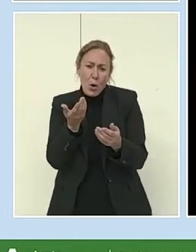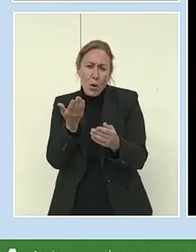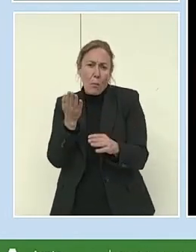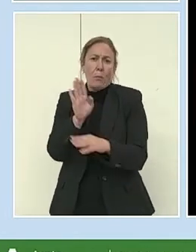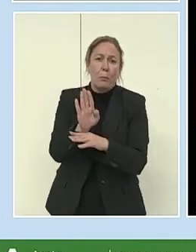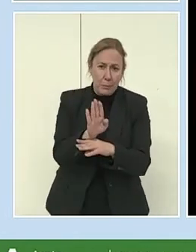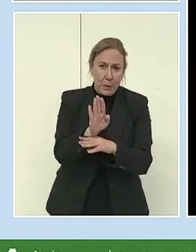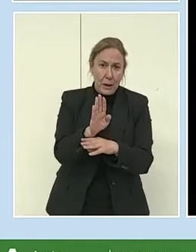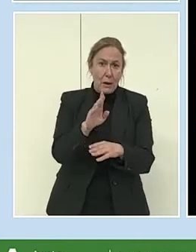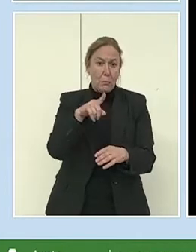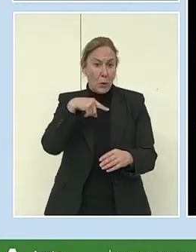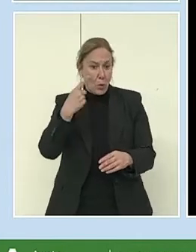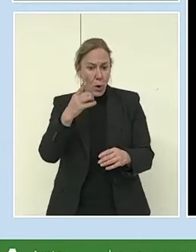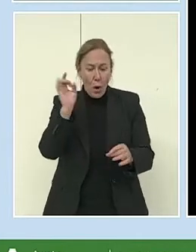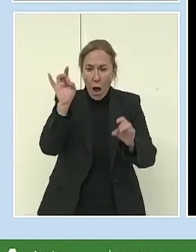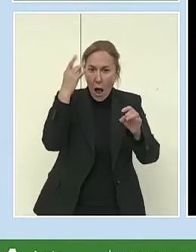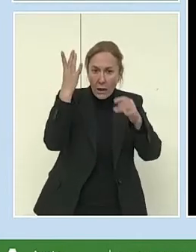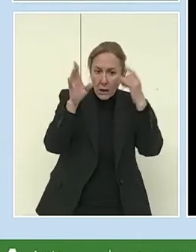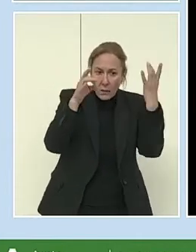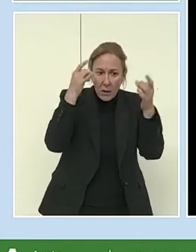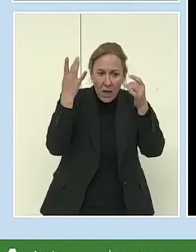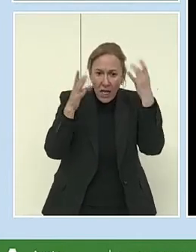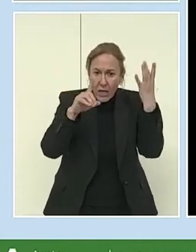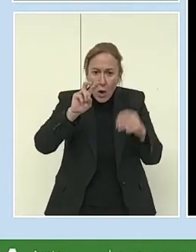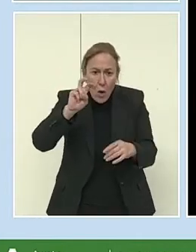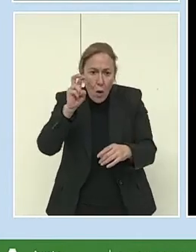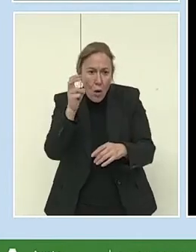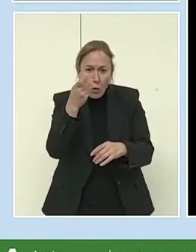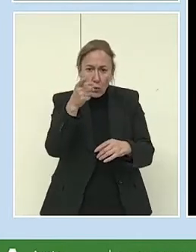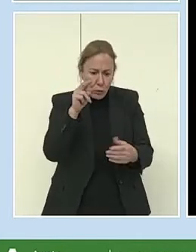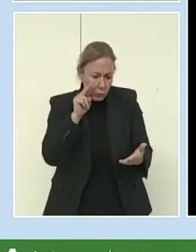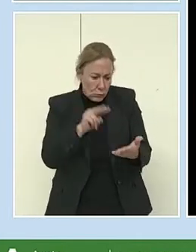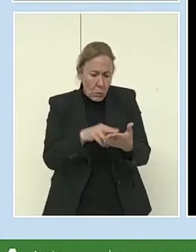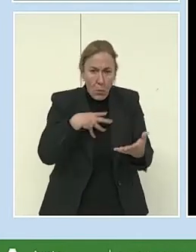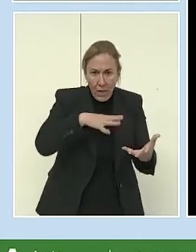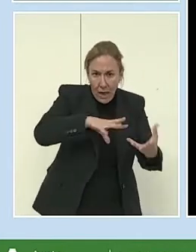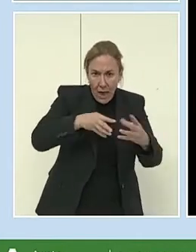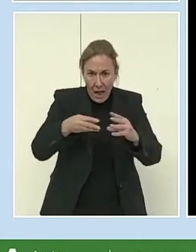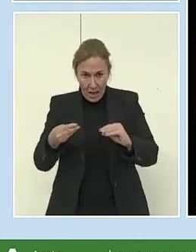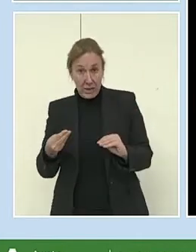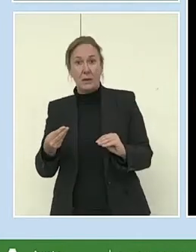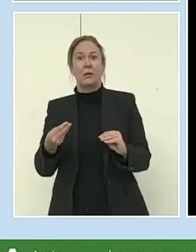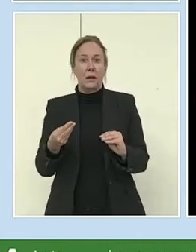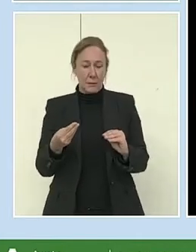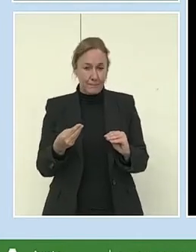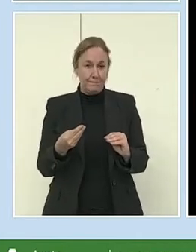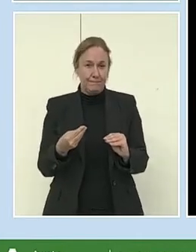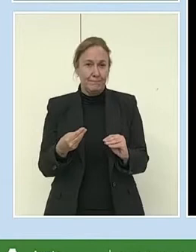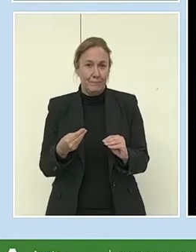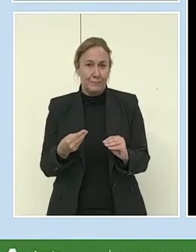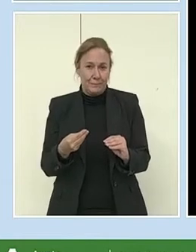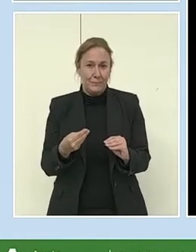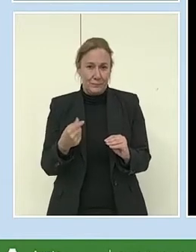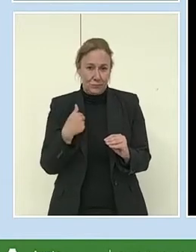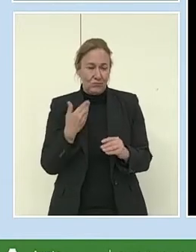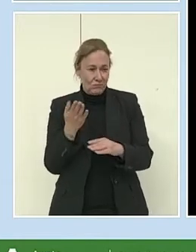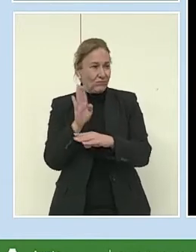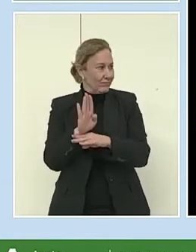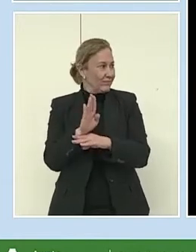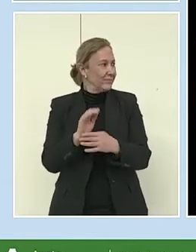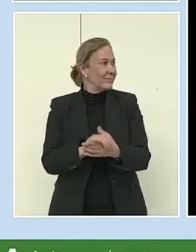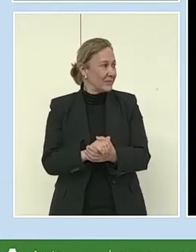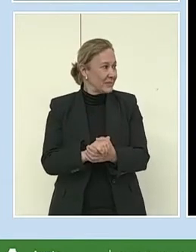de muchos ámbitos y mucho más, con muchos mejores resultados, pero esta es la propuesta que les hacemos.